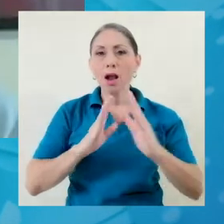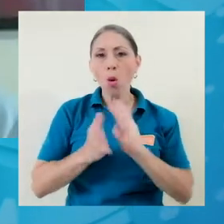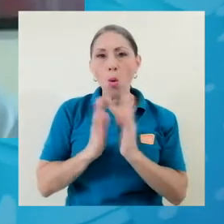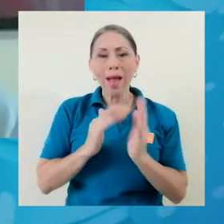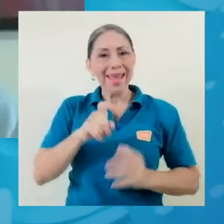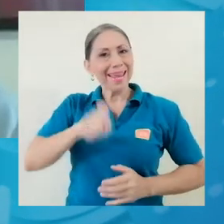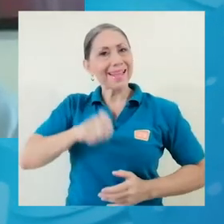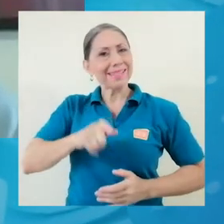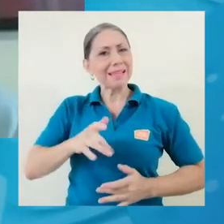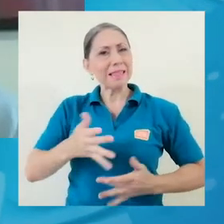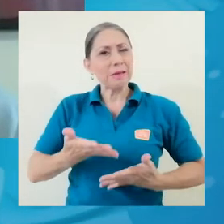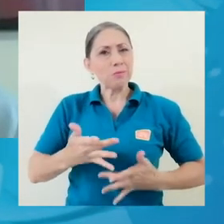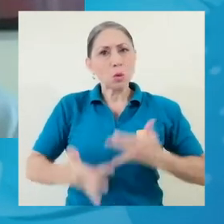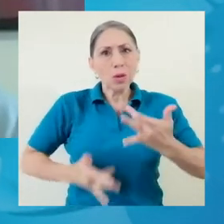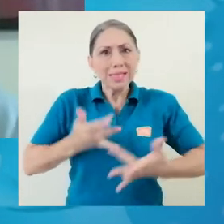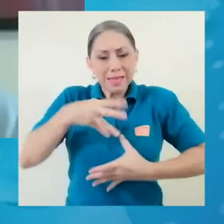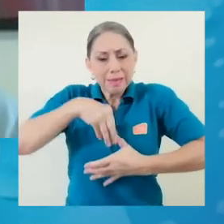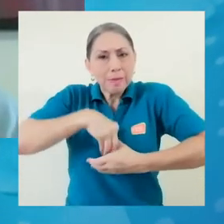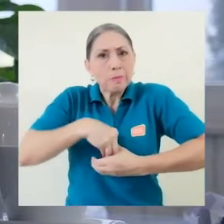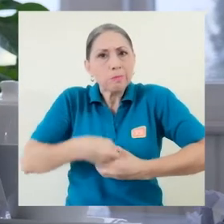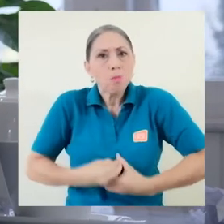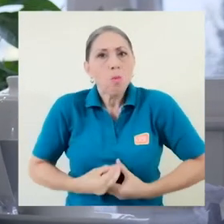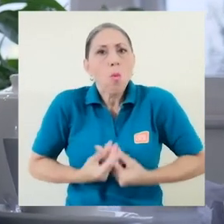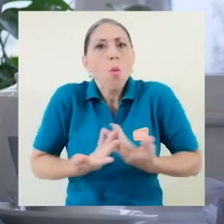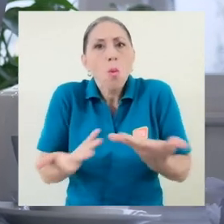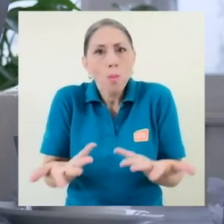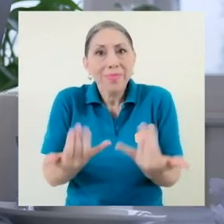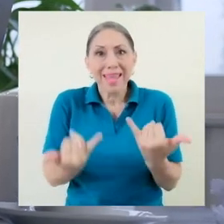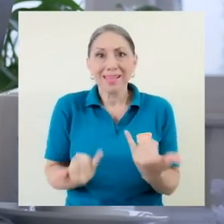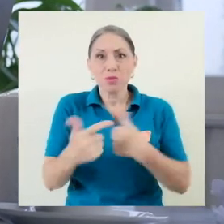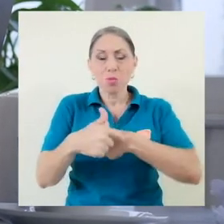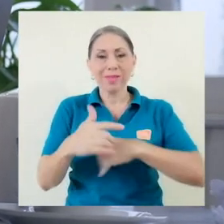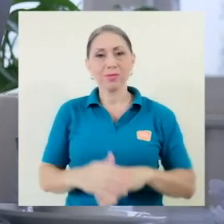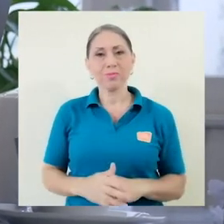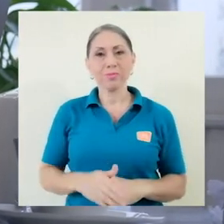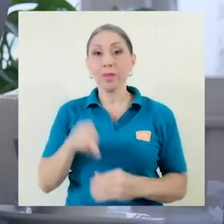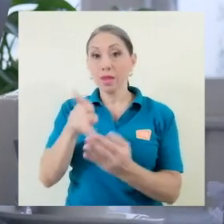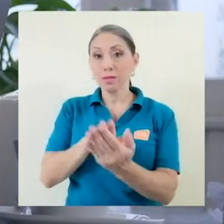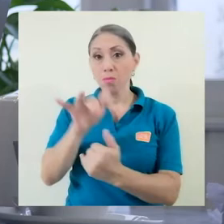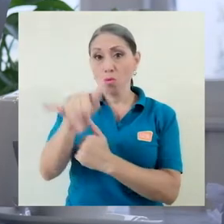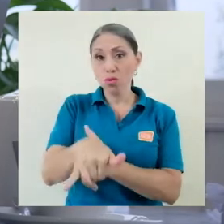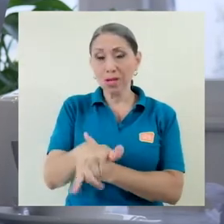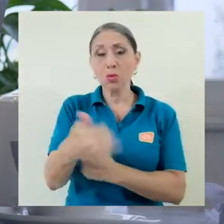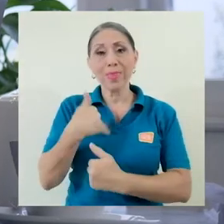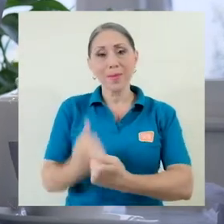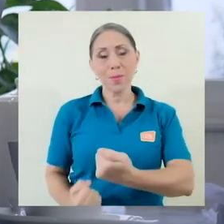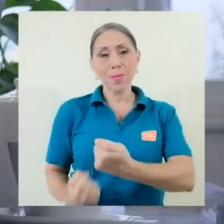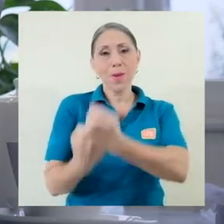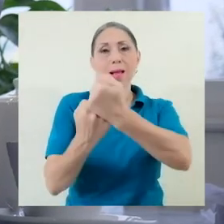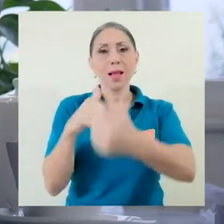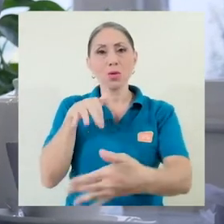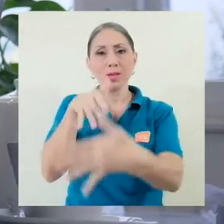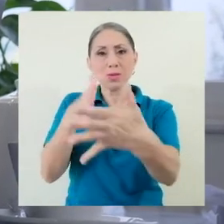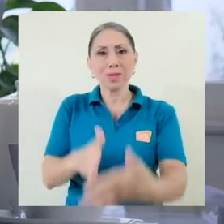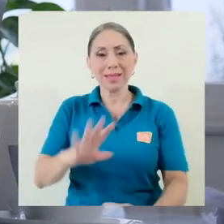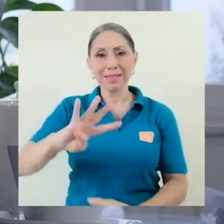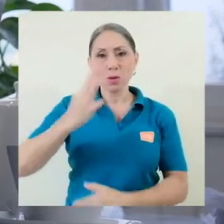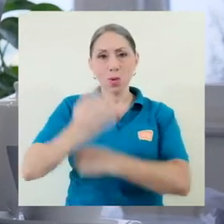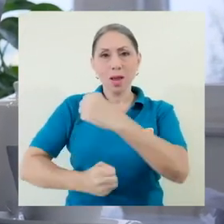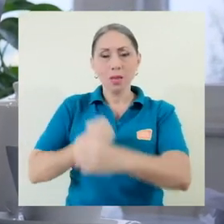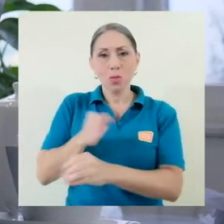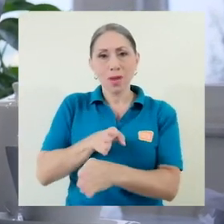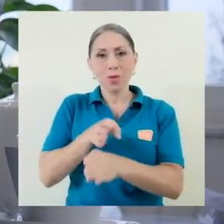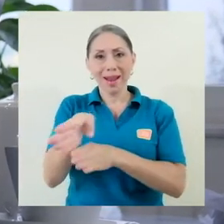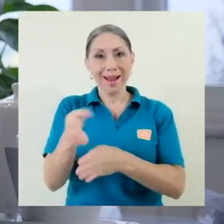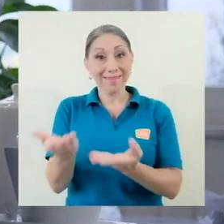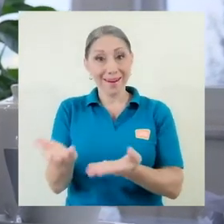que necesiten expresar lo que sienten en estos momentos de cuarentena. El proyecto cuenta con el respaldo de estudiantes de